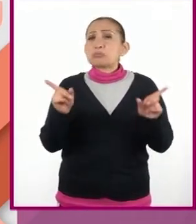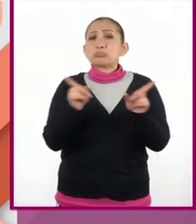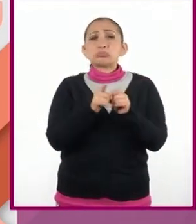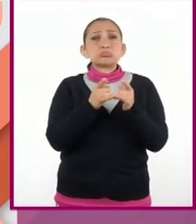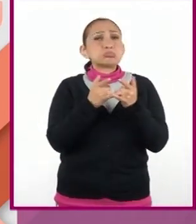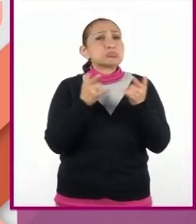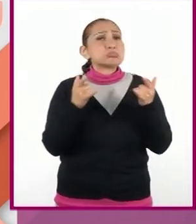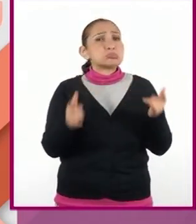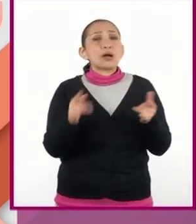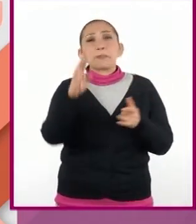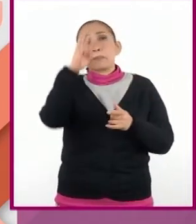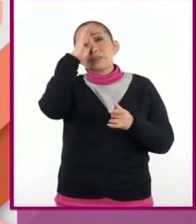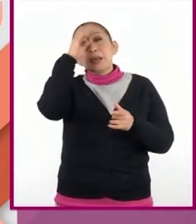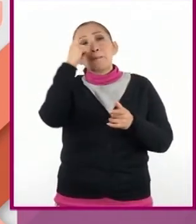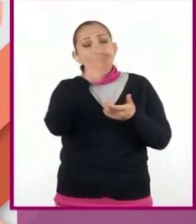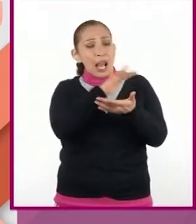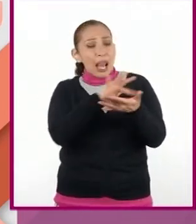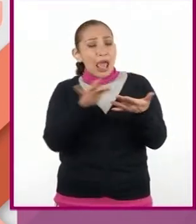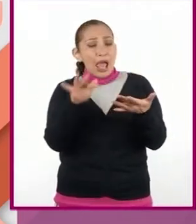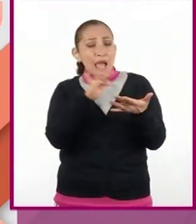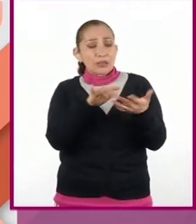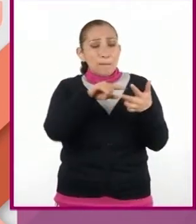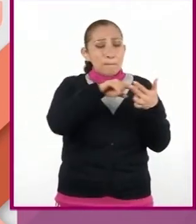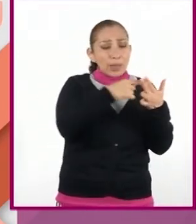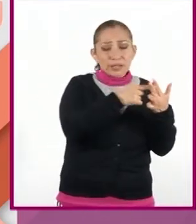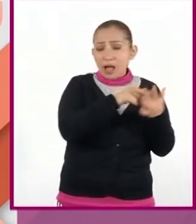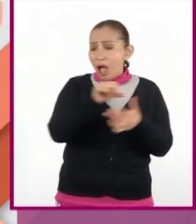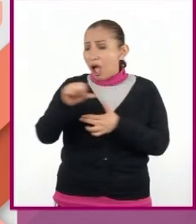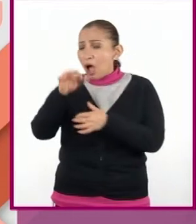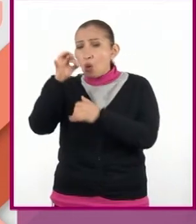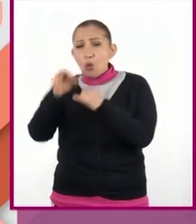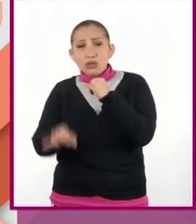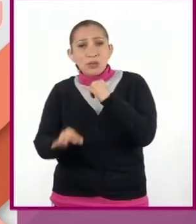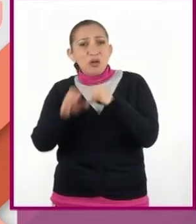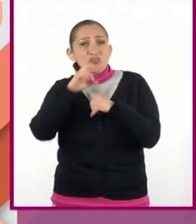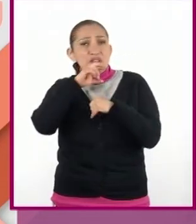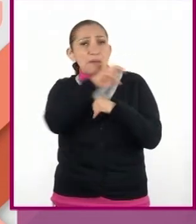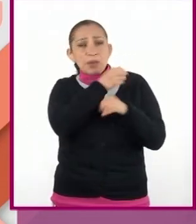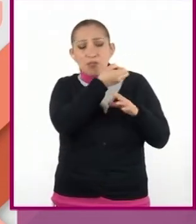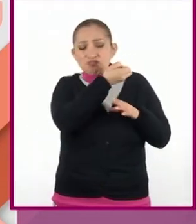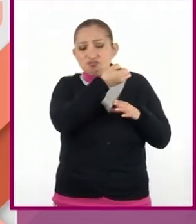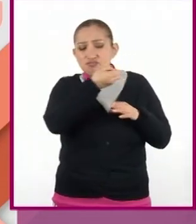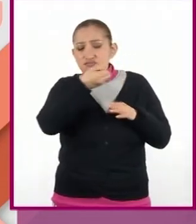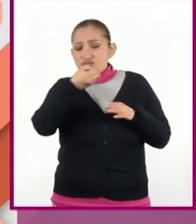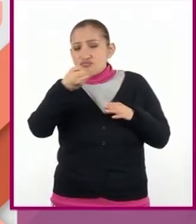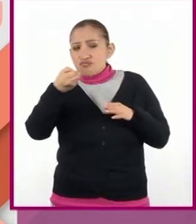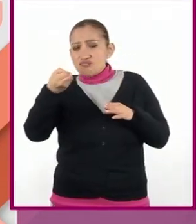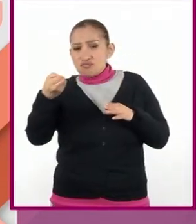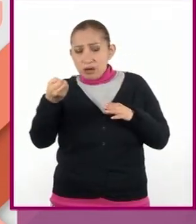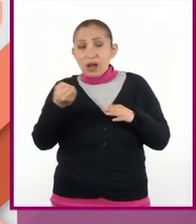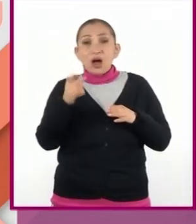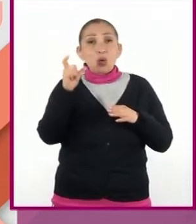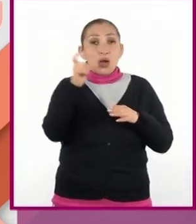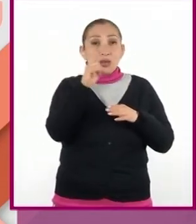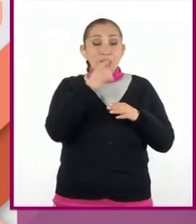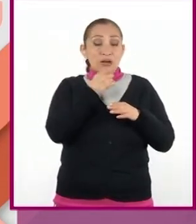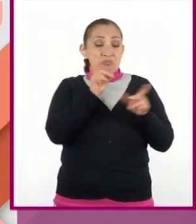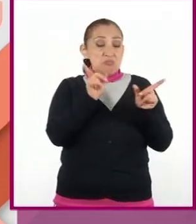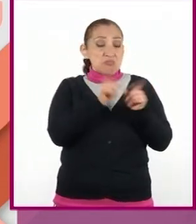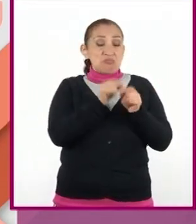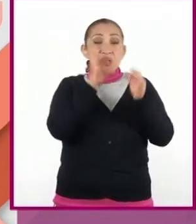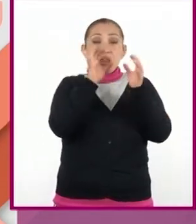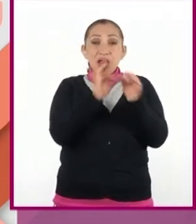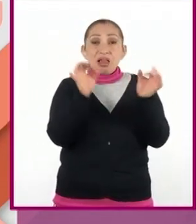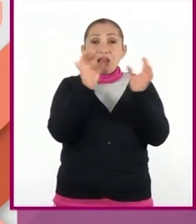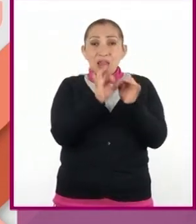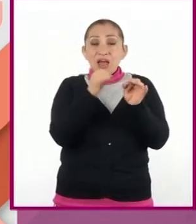Están pensados para leerse de principio a fin, como una estructura única. Al ser narraciones breves y